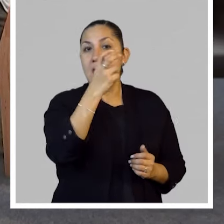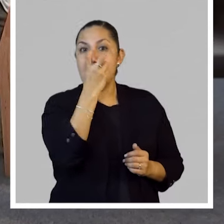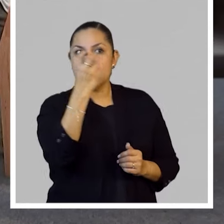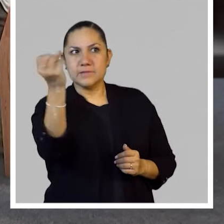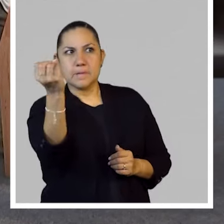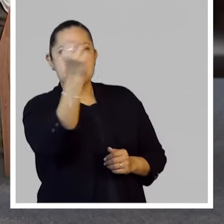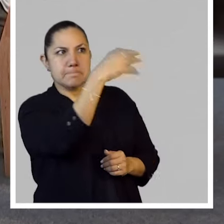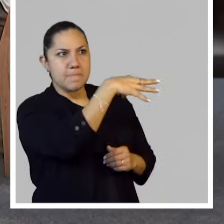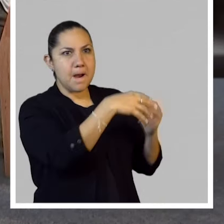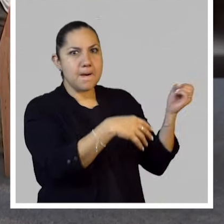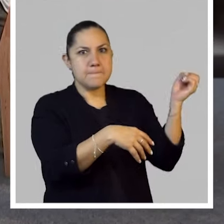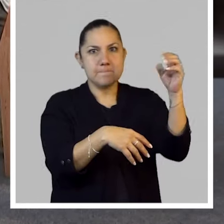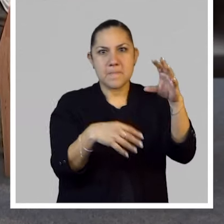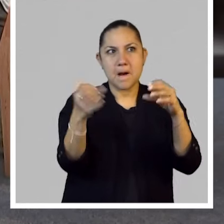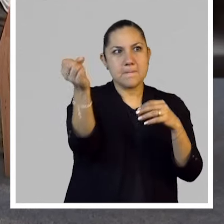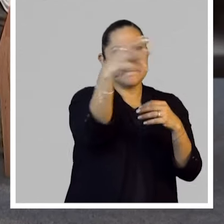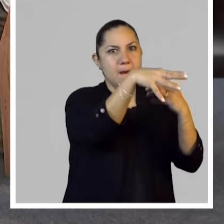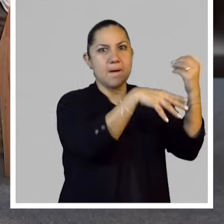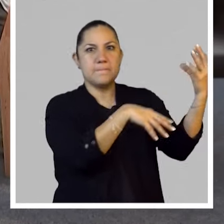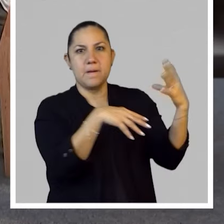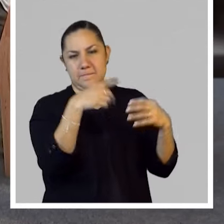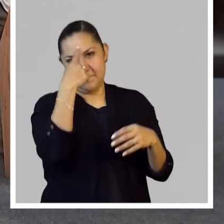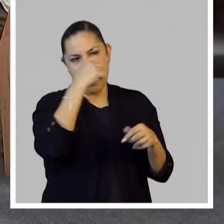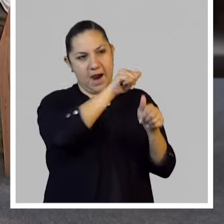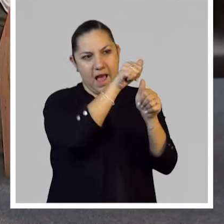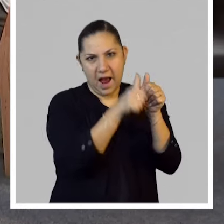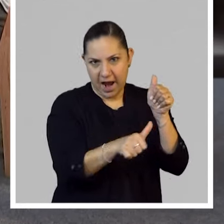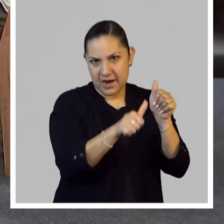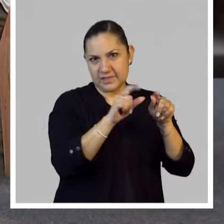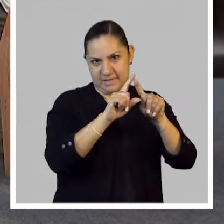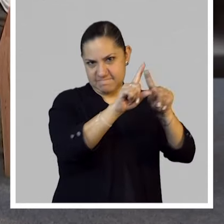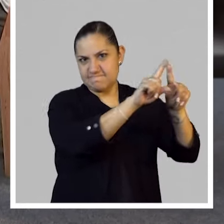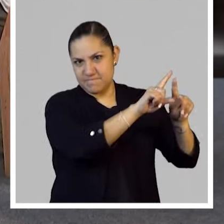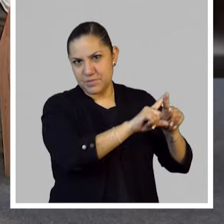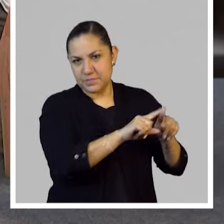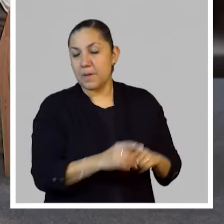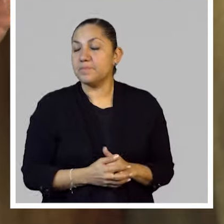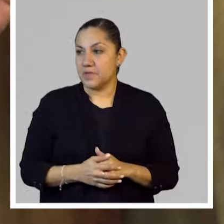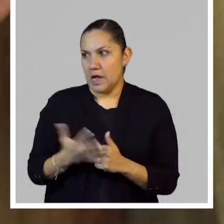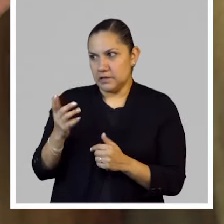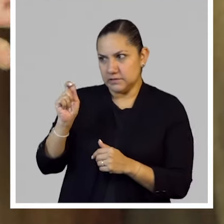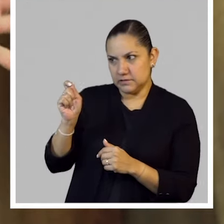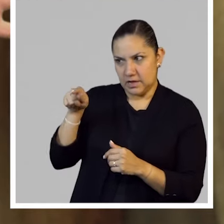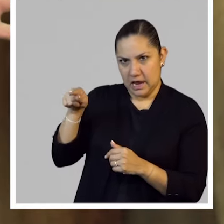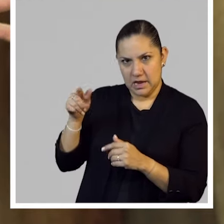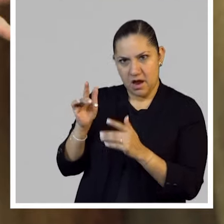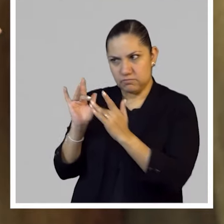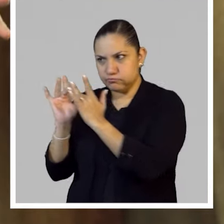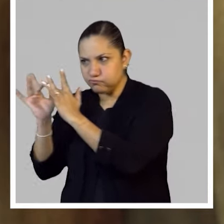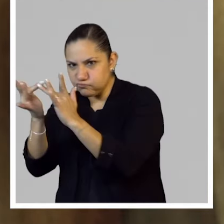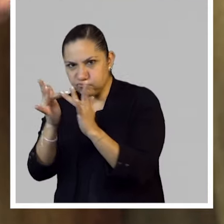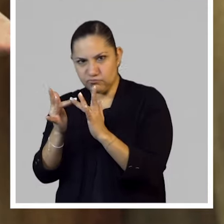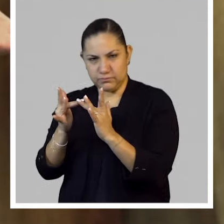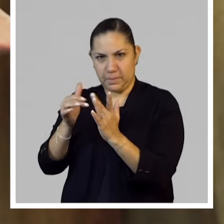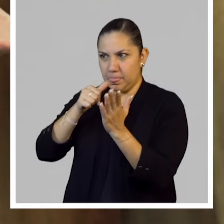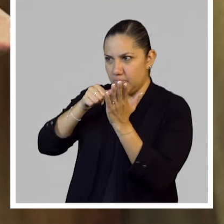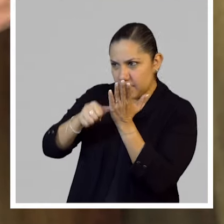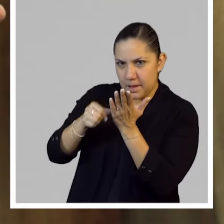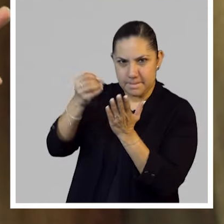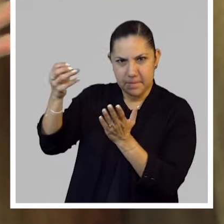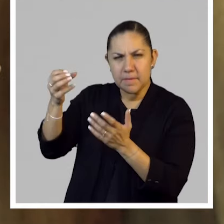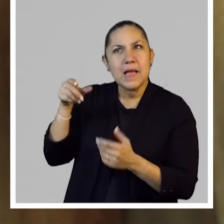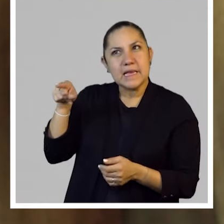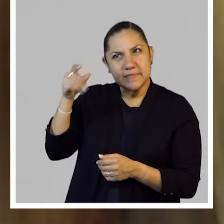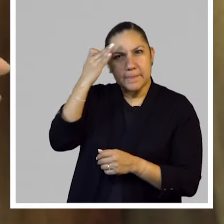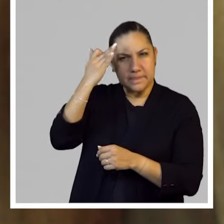generar una red global de distribución de mensajes artísticos. Claro, se hacen redes. ¿Qué años? ¿Por qué se hacen esos tiempos?